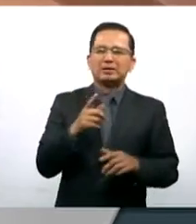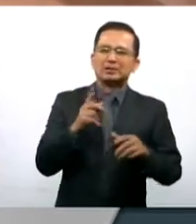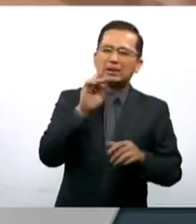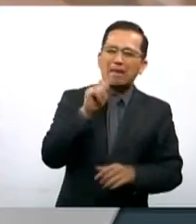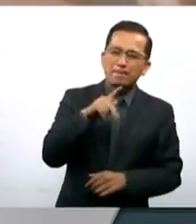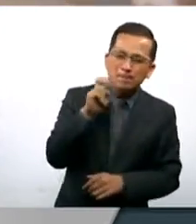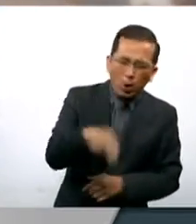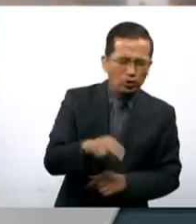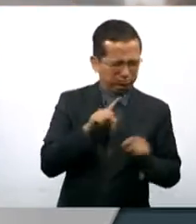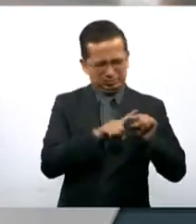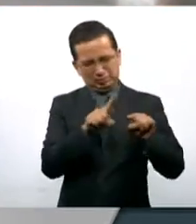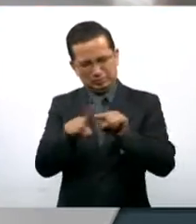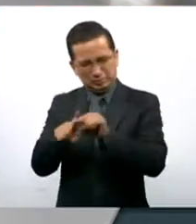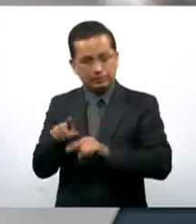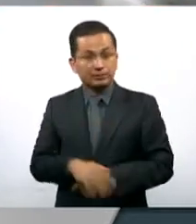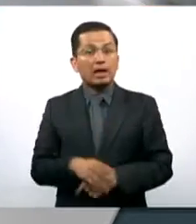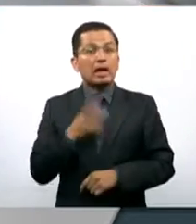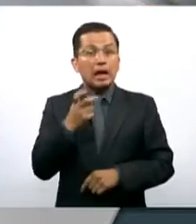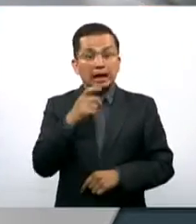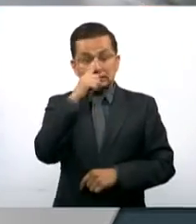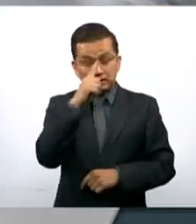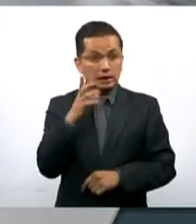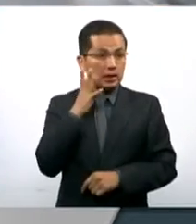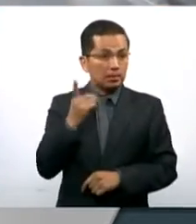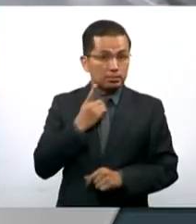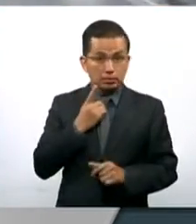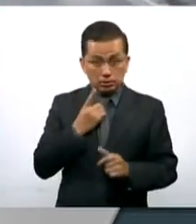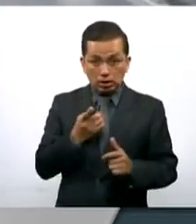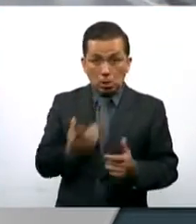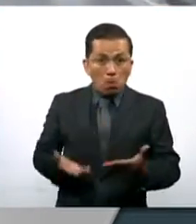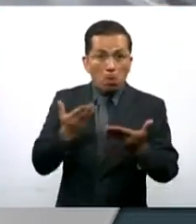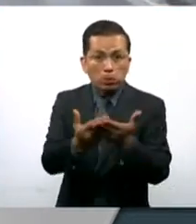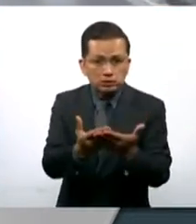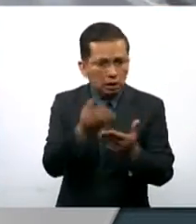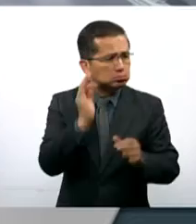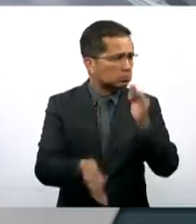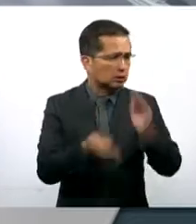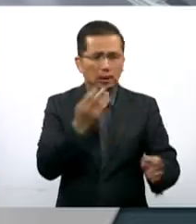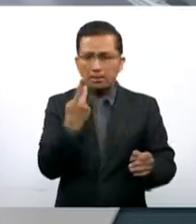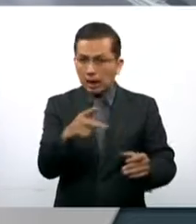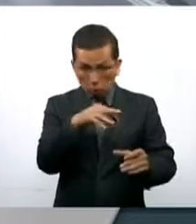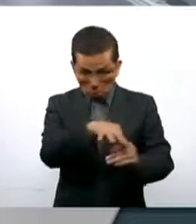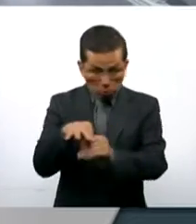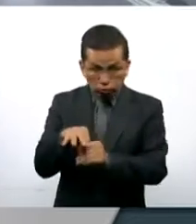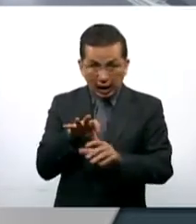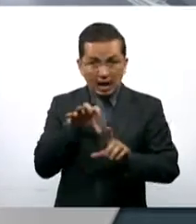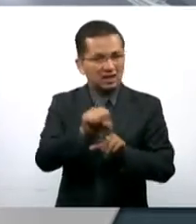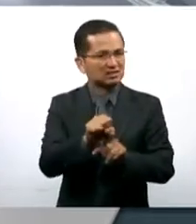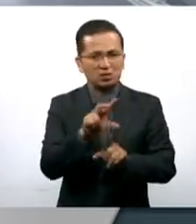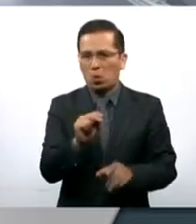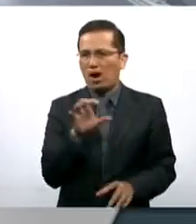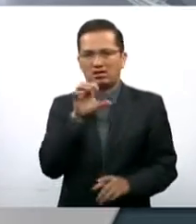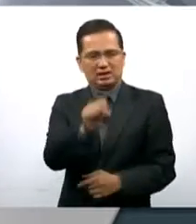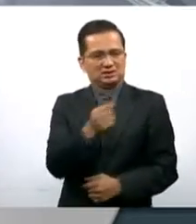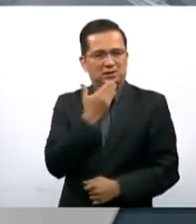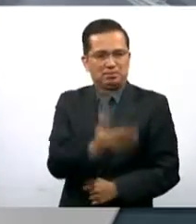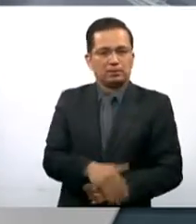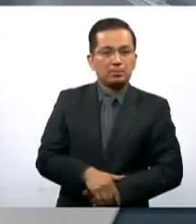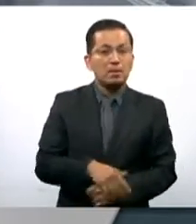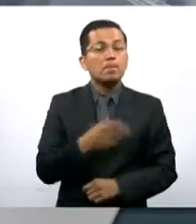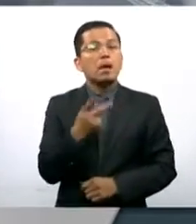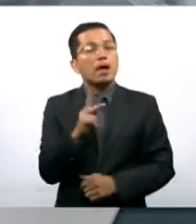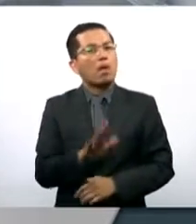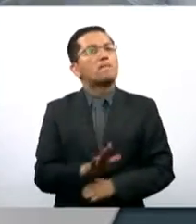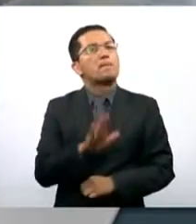discusión, la votación no fue suficiente y el tema se rechazó. Pero parece que este 2022 pinta distinto, pues en el